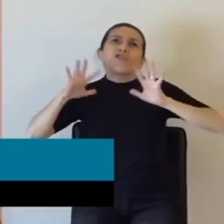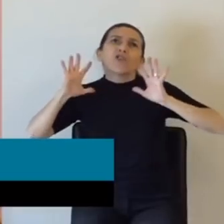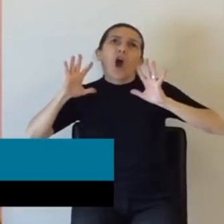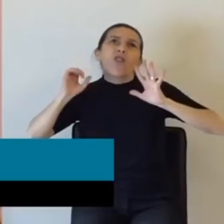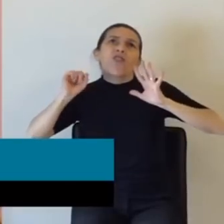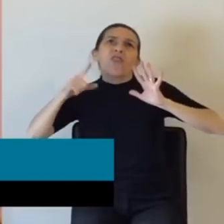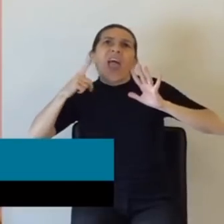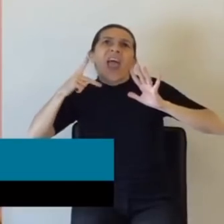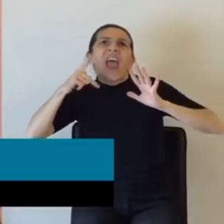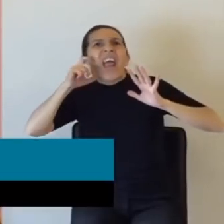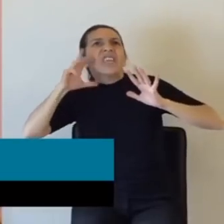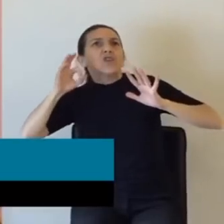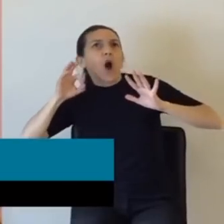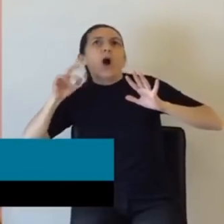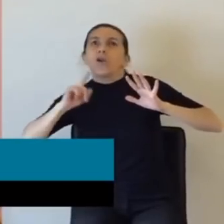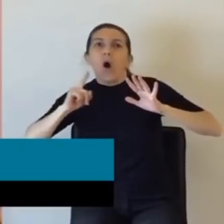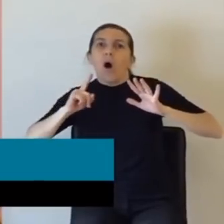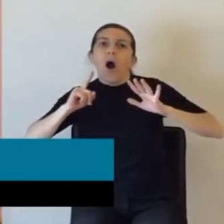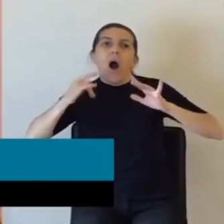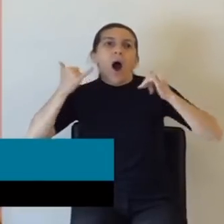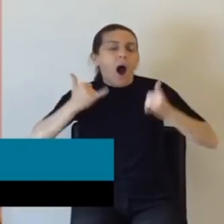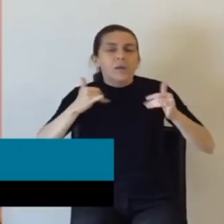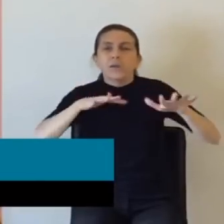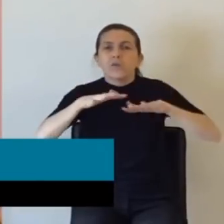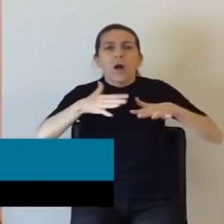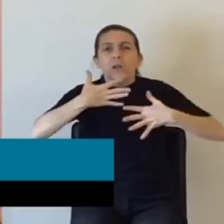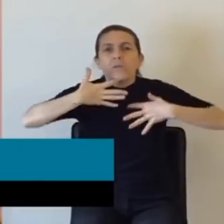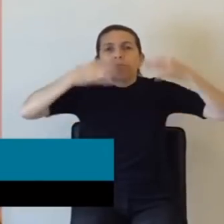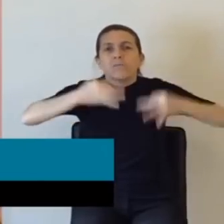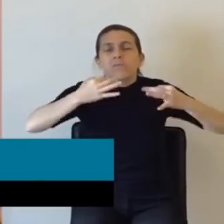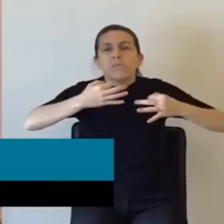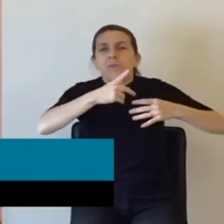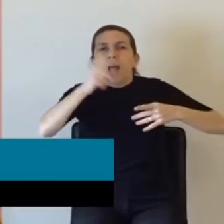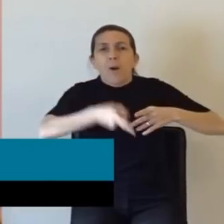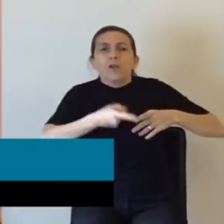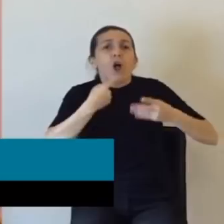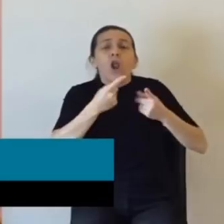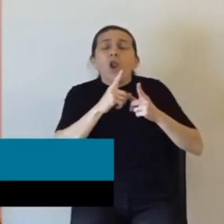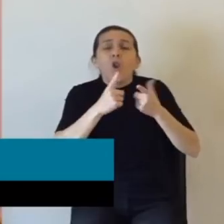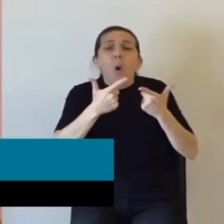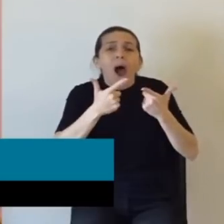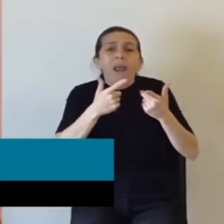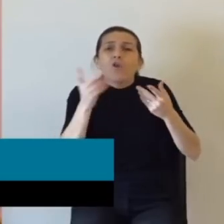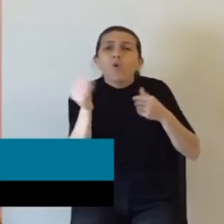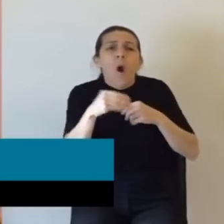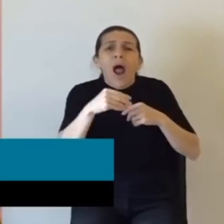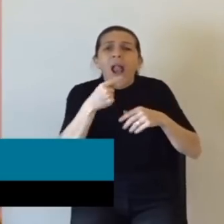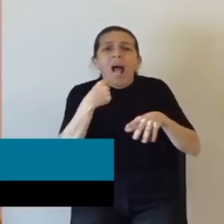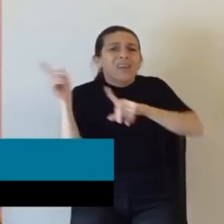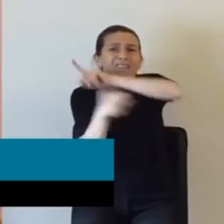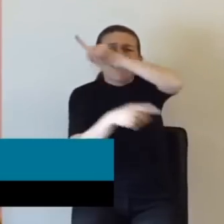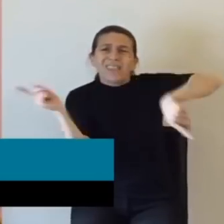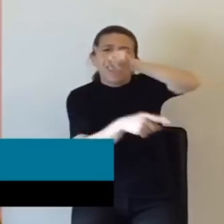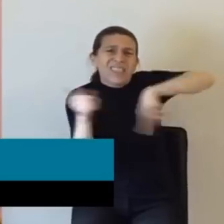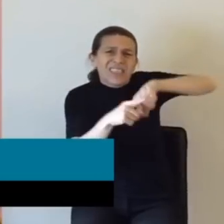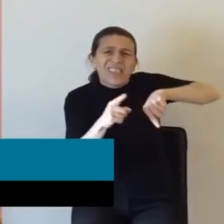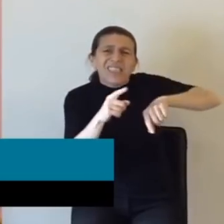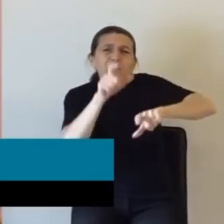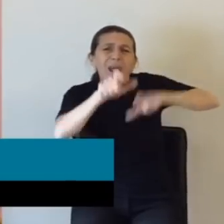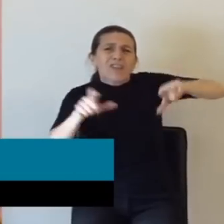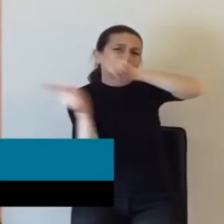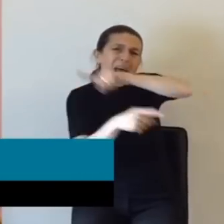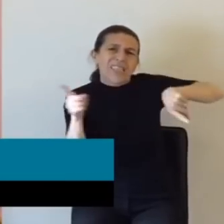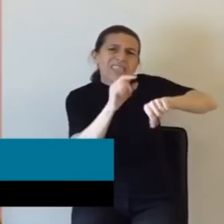derecho. Y ya no hay modo de que se puedan albergar tanta, tanta cantidad de detenidos. Porque se